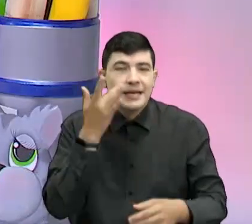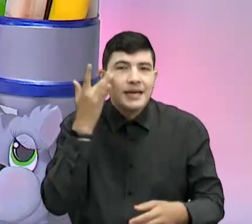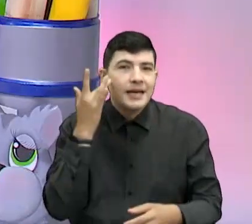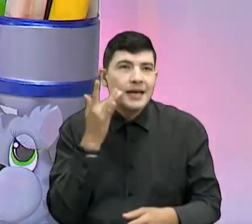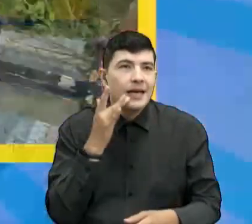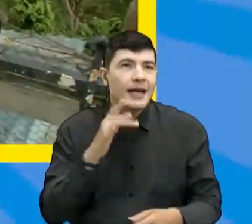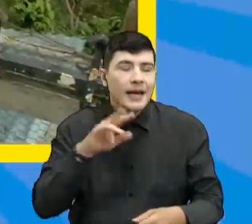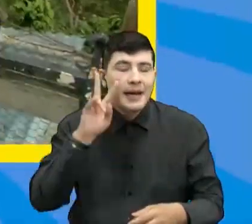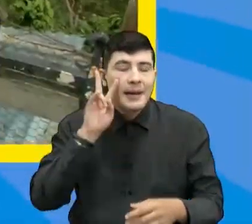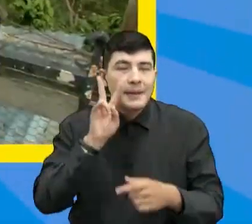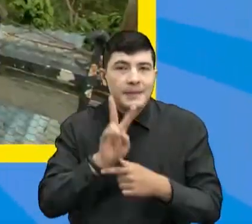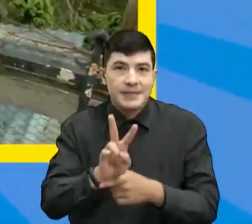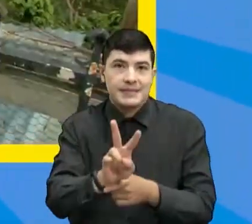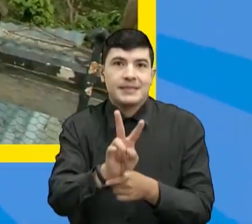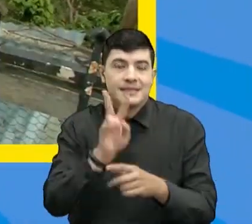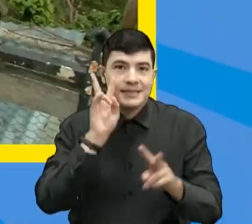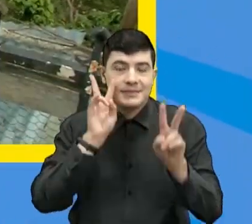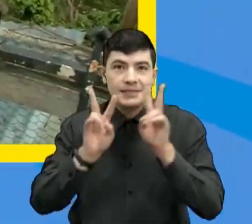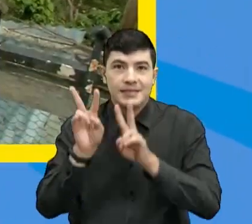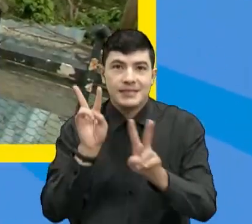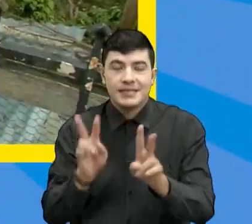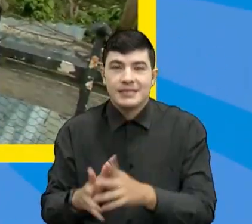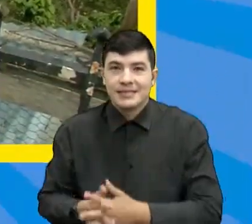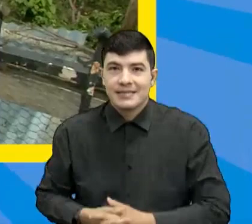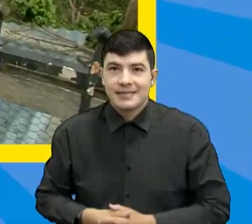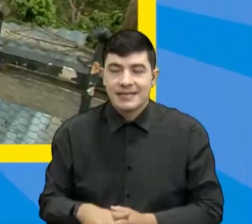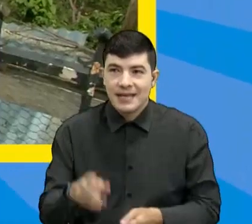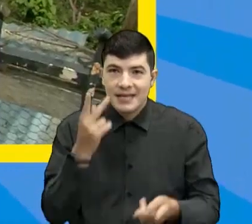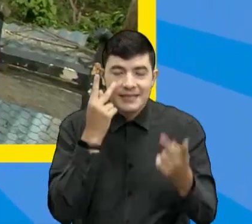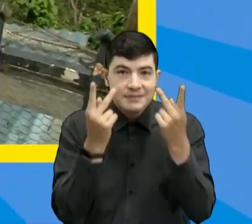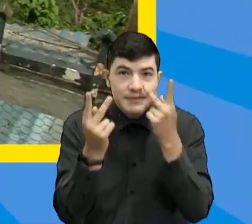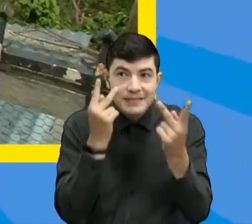Vista. Dijo un amigo, las vistas. Las vistas.